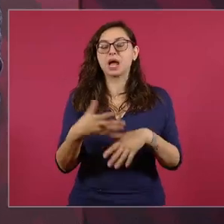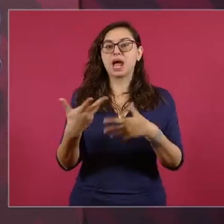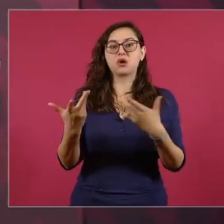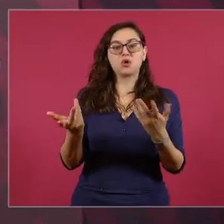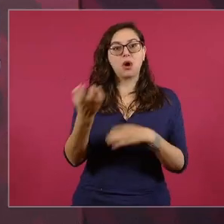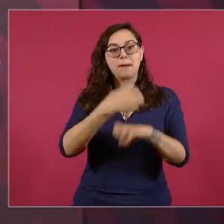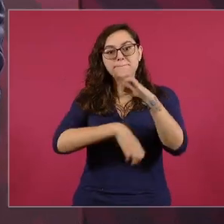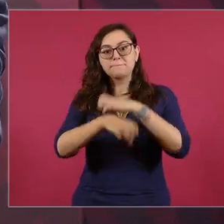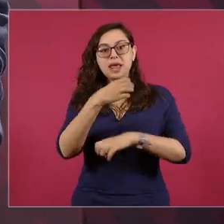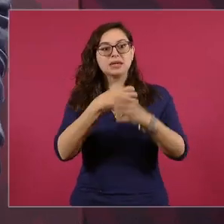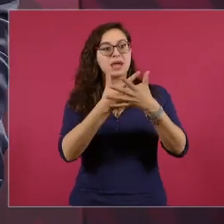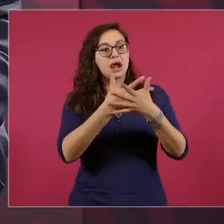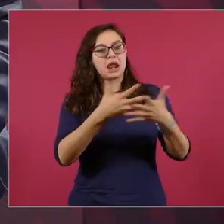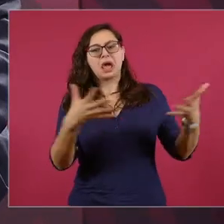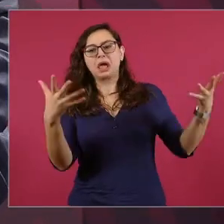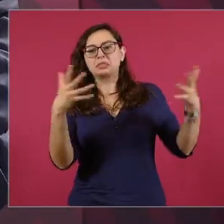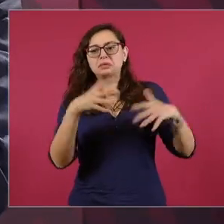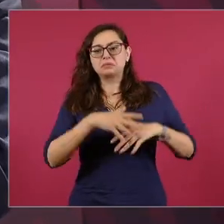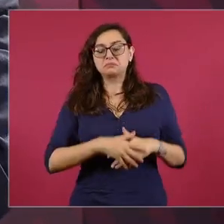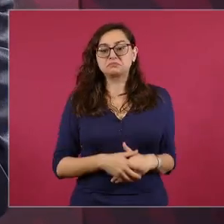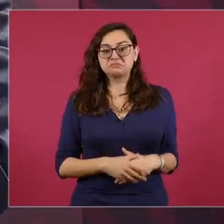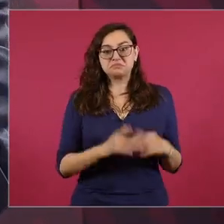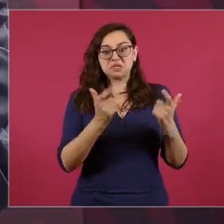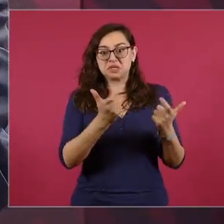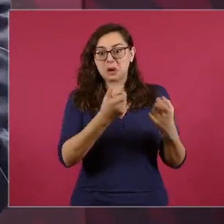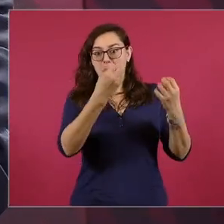y quiere ser una gran fuga